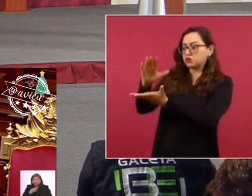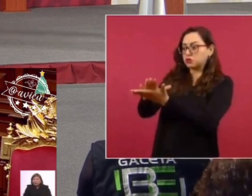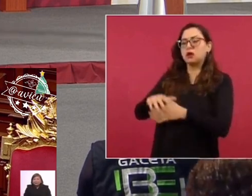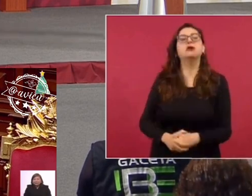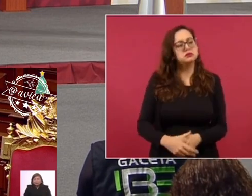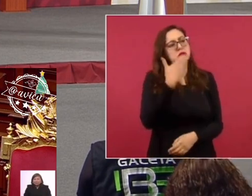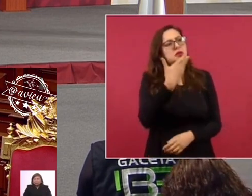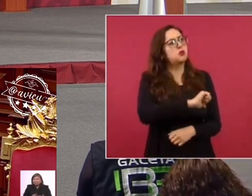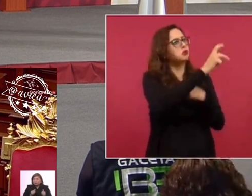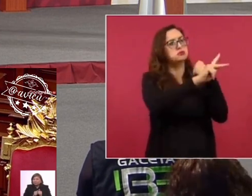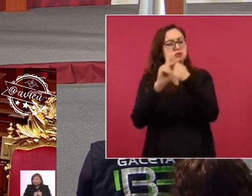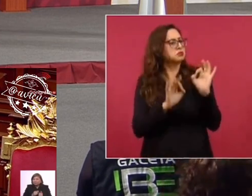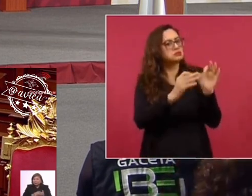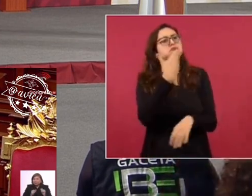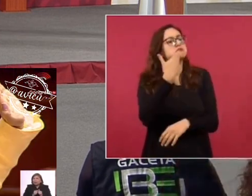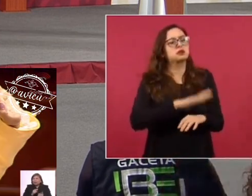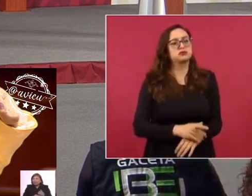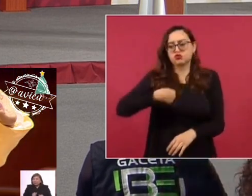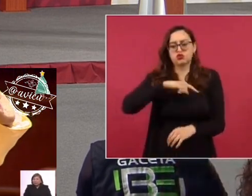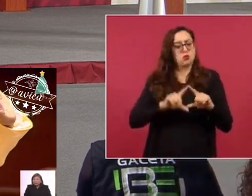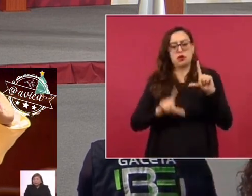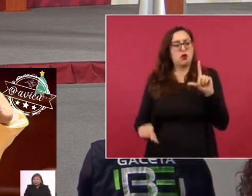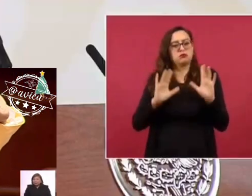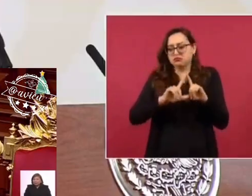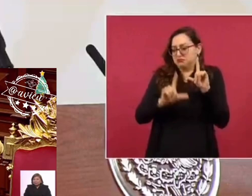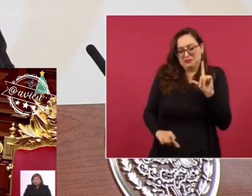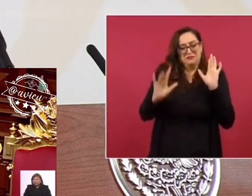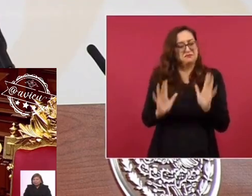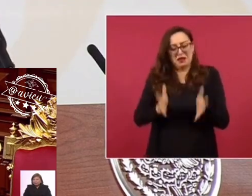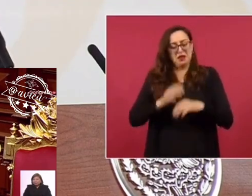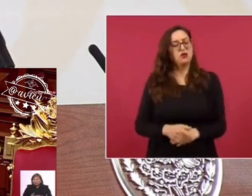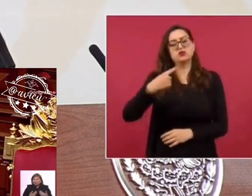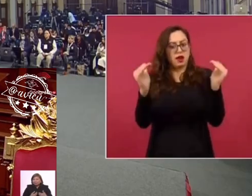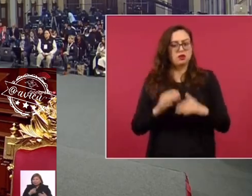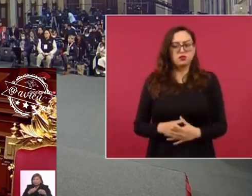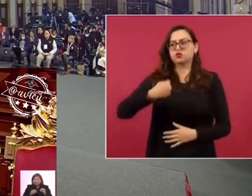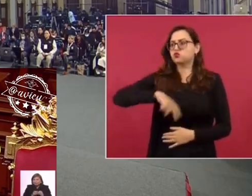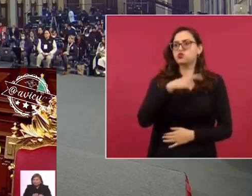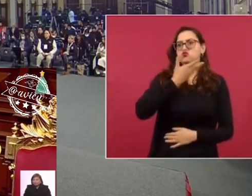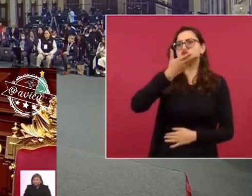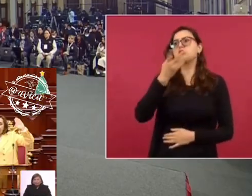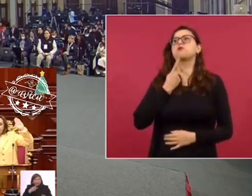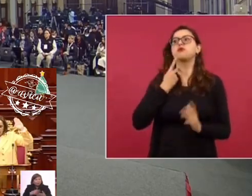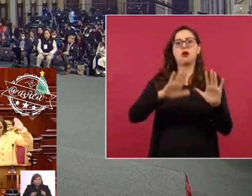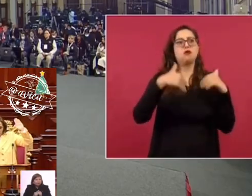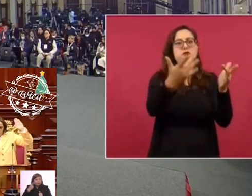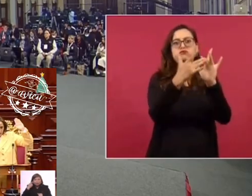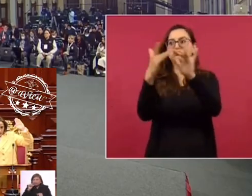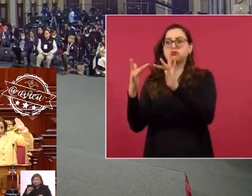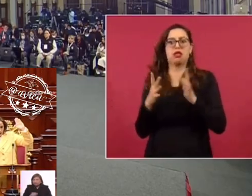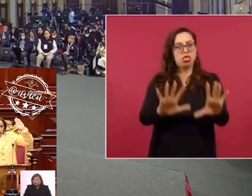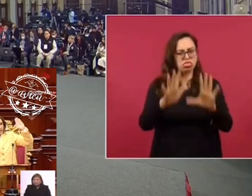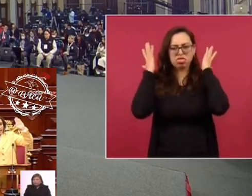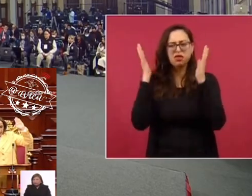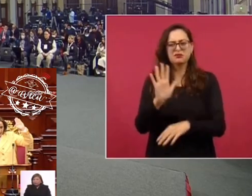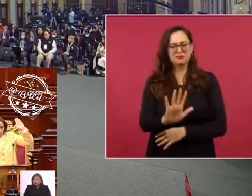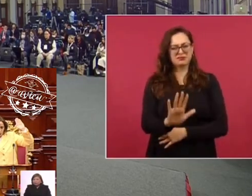México es México. Y somos libres, y somos independientes, y somos soberanos, y tenemos una tradición de política exterior, y no nos gusta